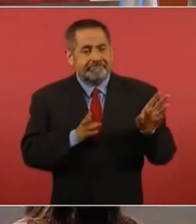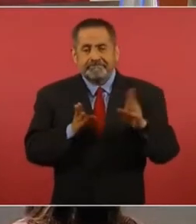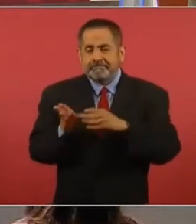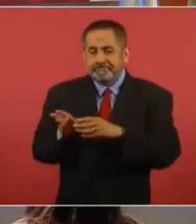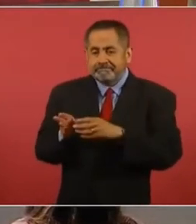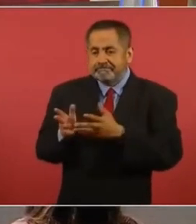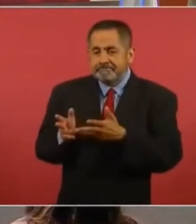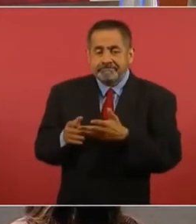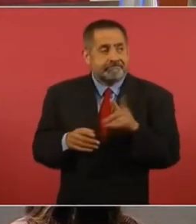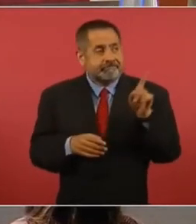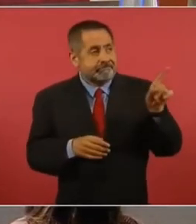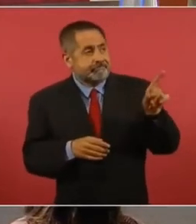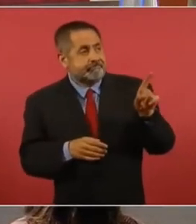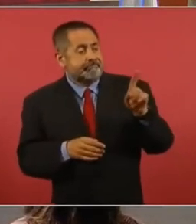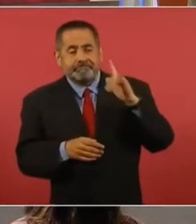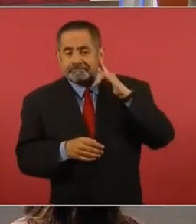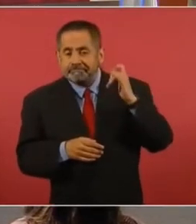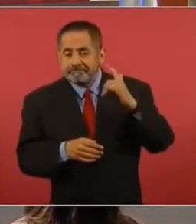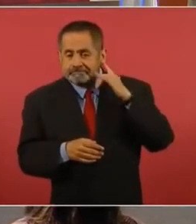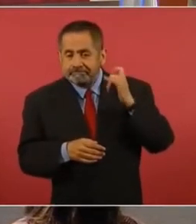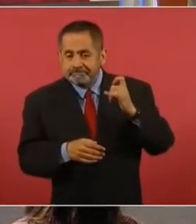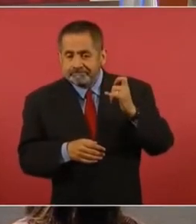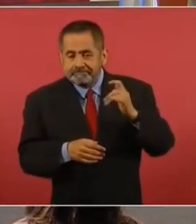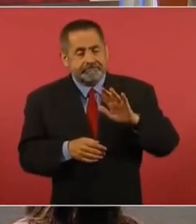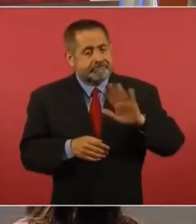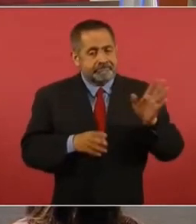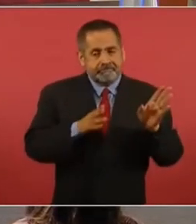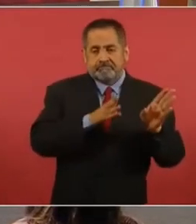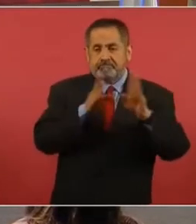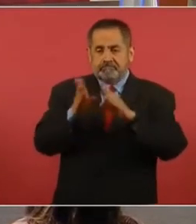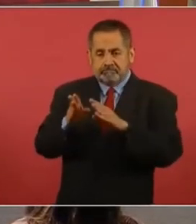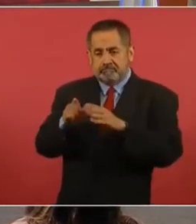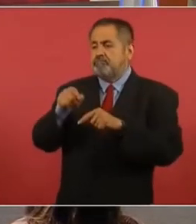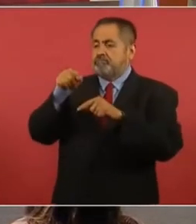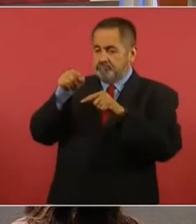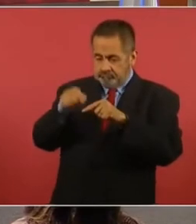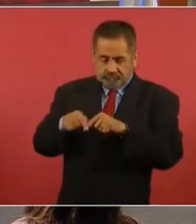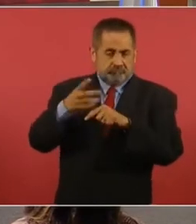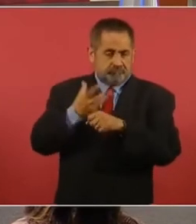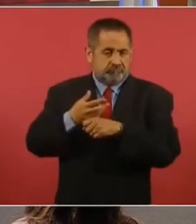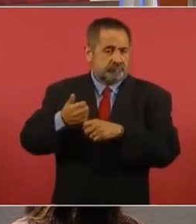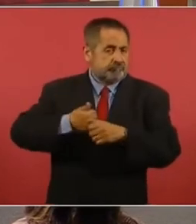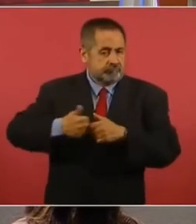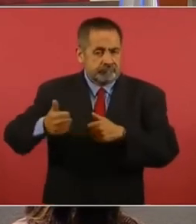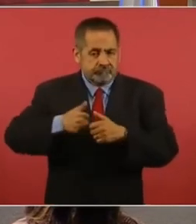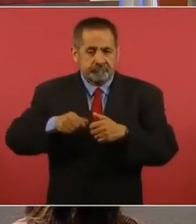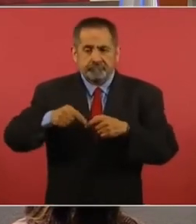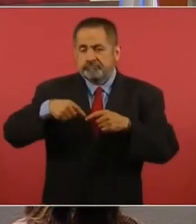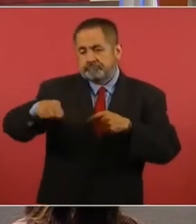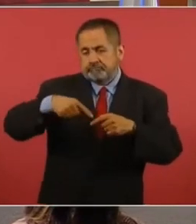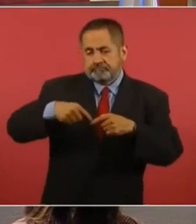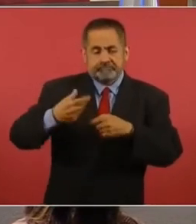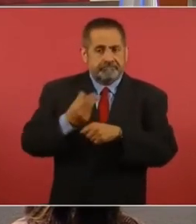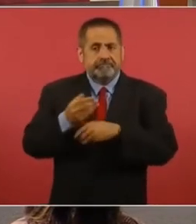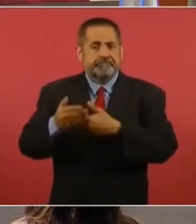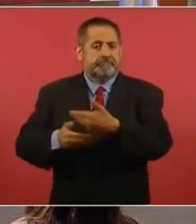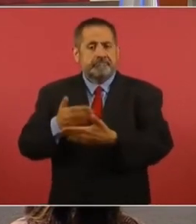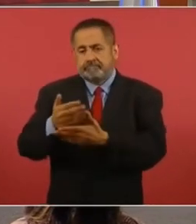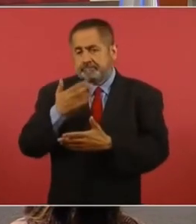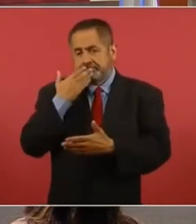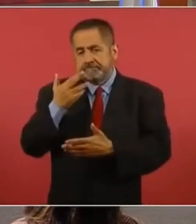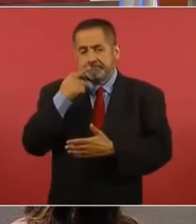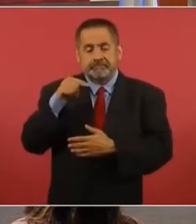California. Y lo que queremos es el desarrollo de la relación